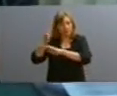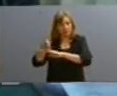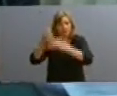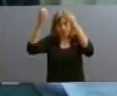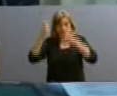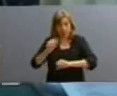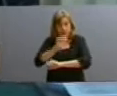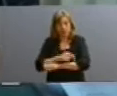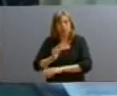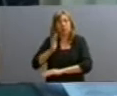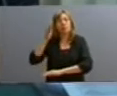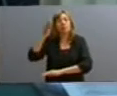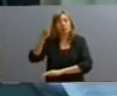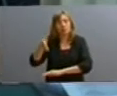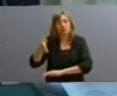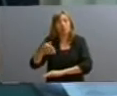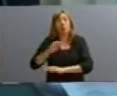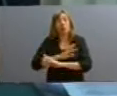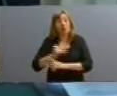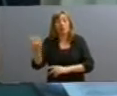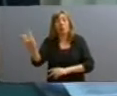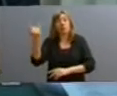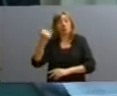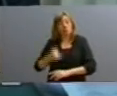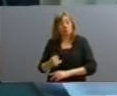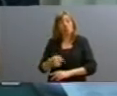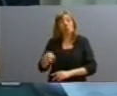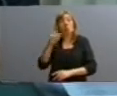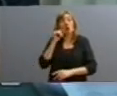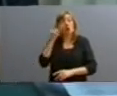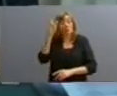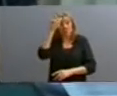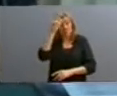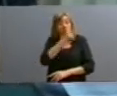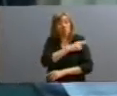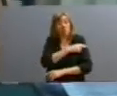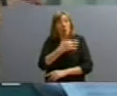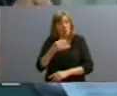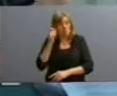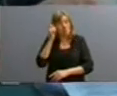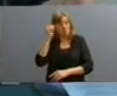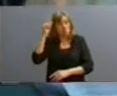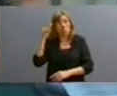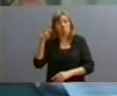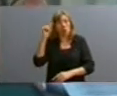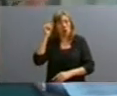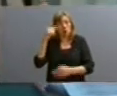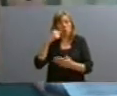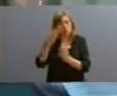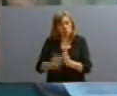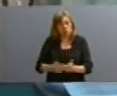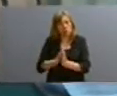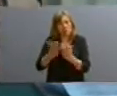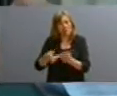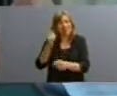Rivelli, y regresó, y nos contó que era un hombre brillante, muy inteligente, de hecho, en la foja de servicios, que